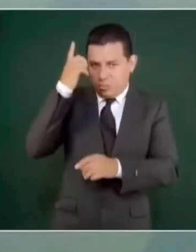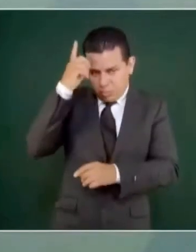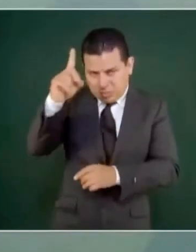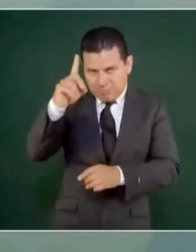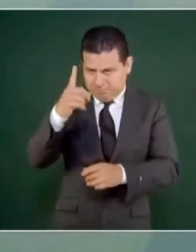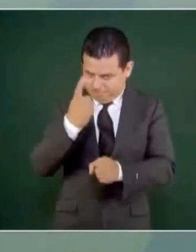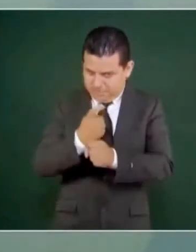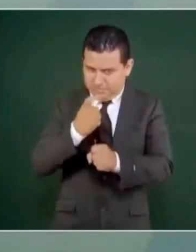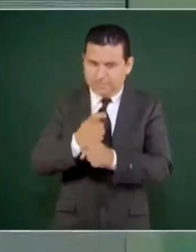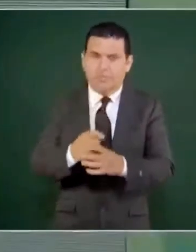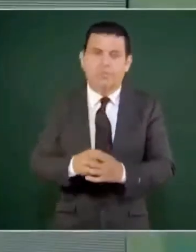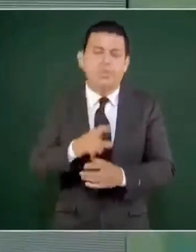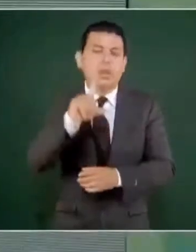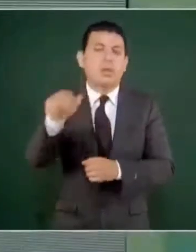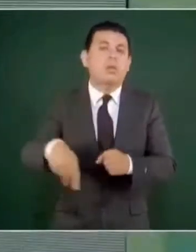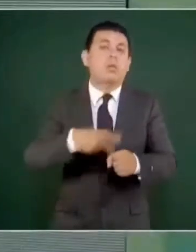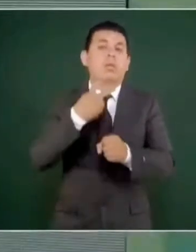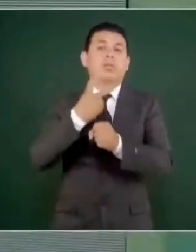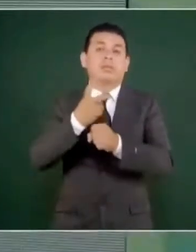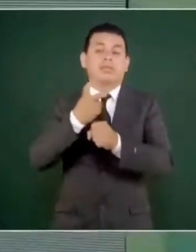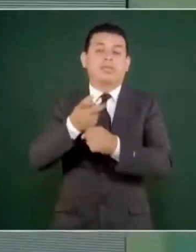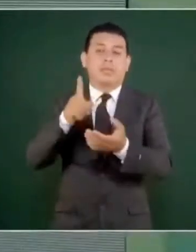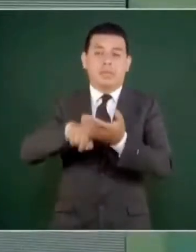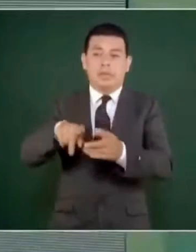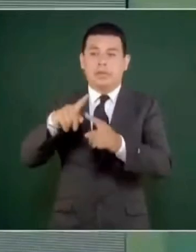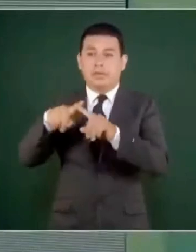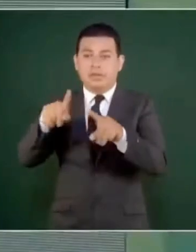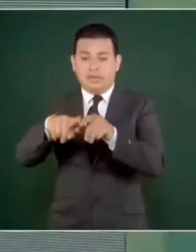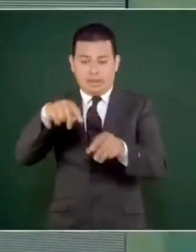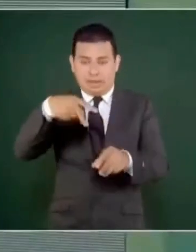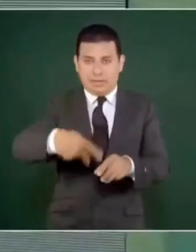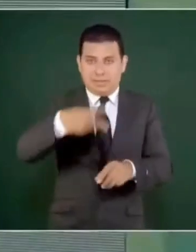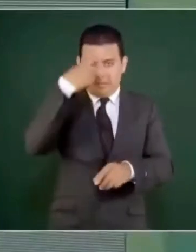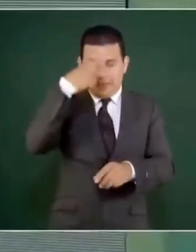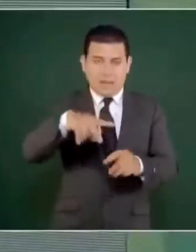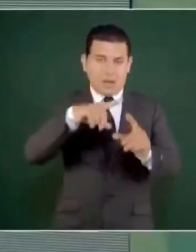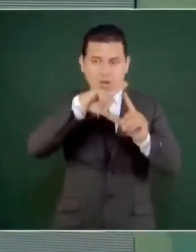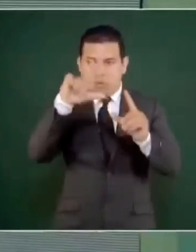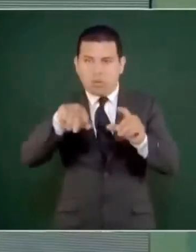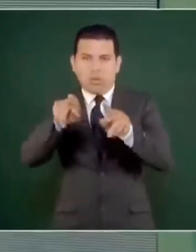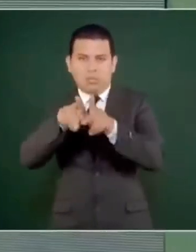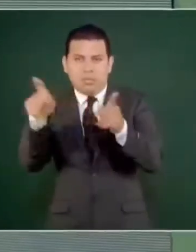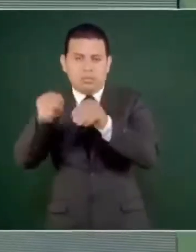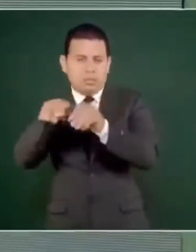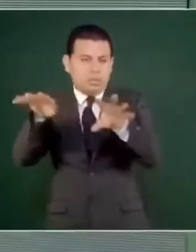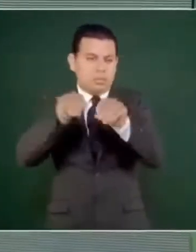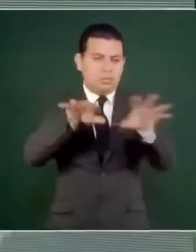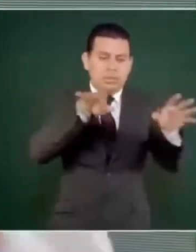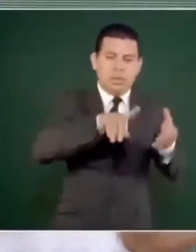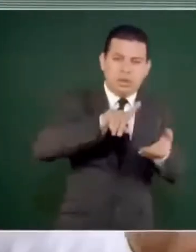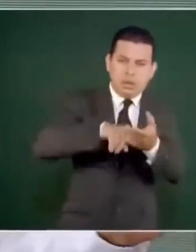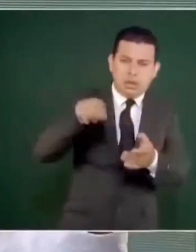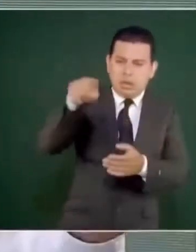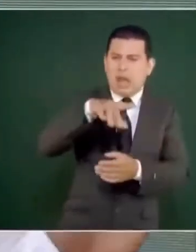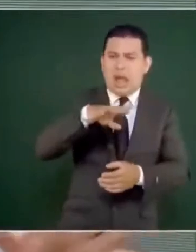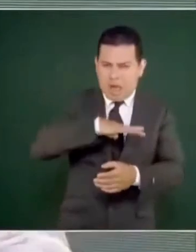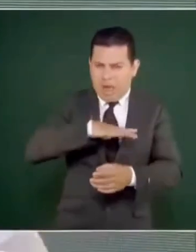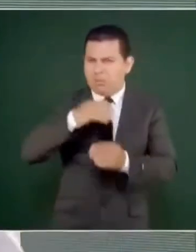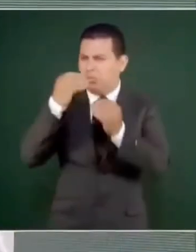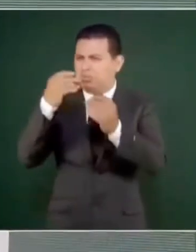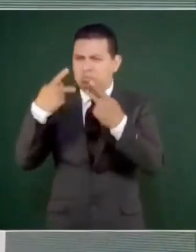estamos hablando de estos medios mercenarios, ahí hay diferencias.